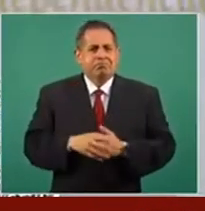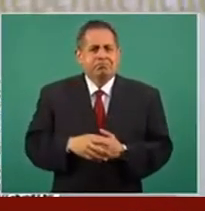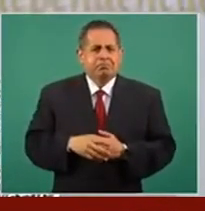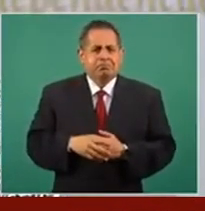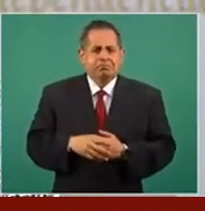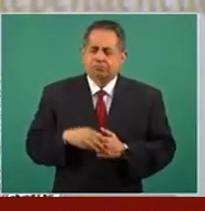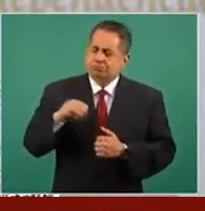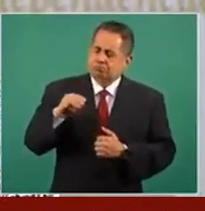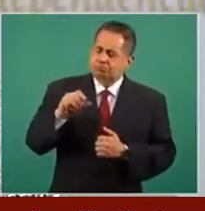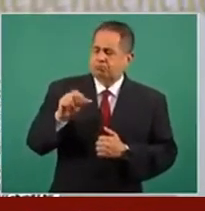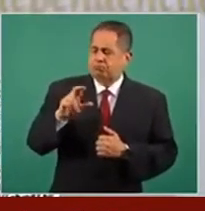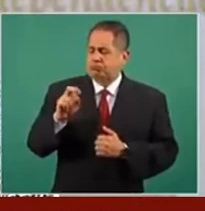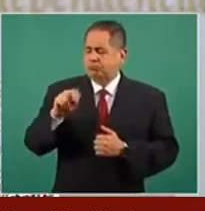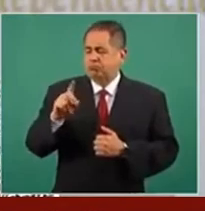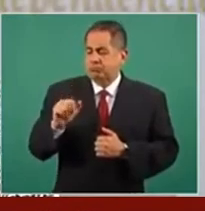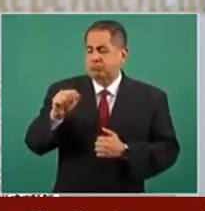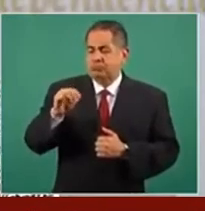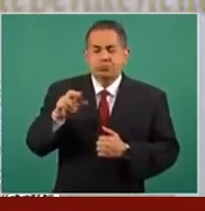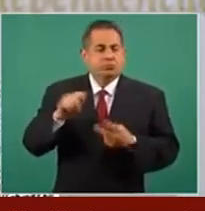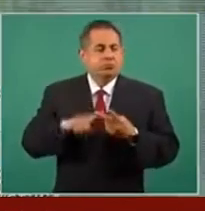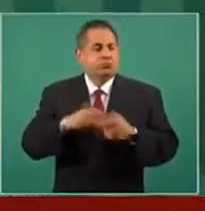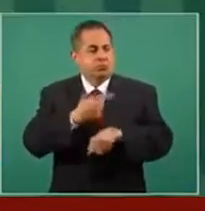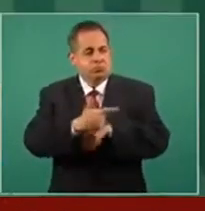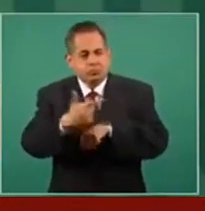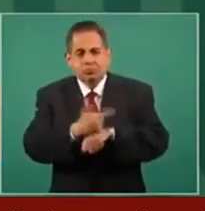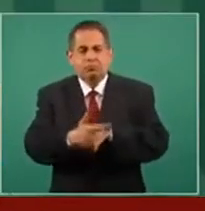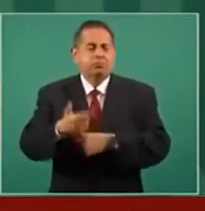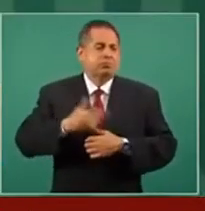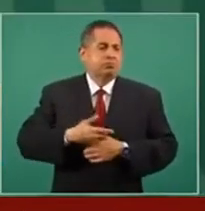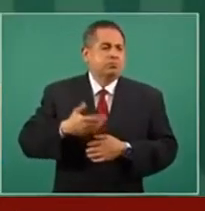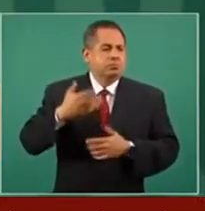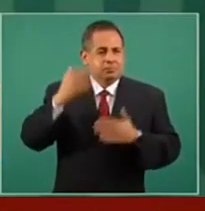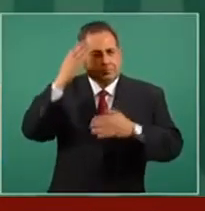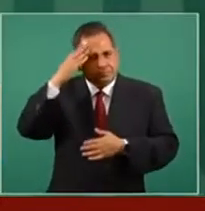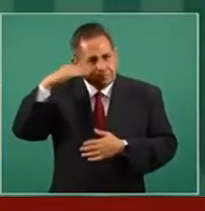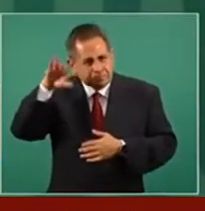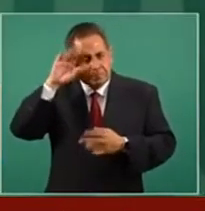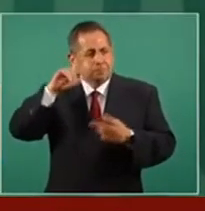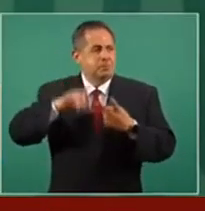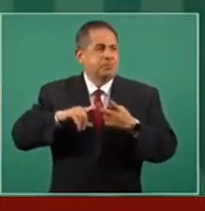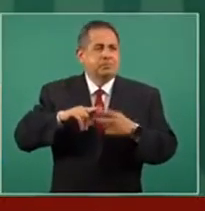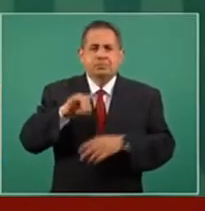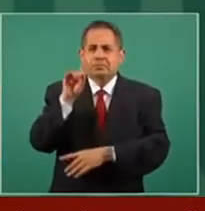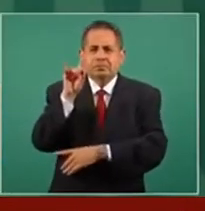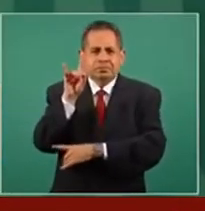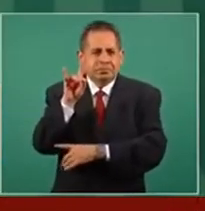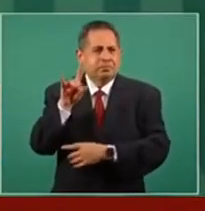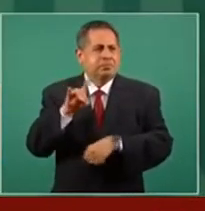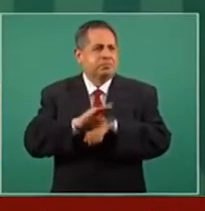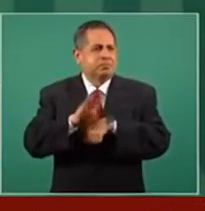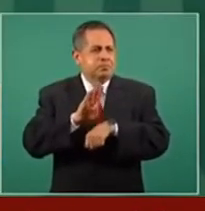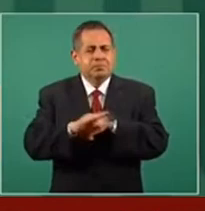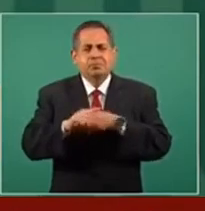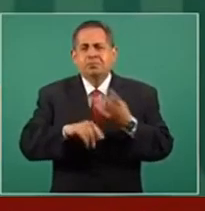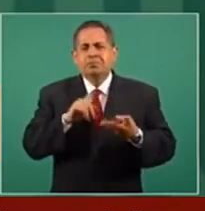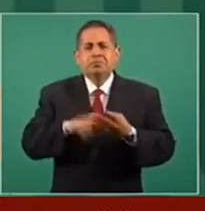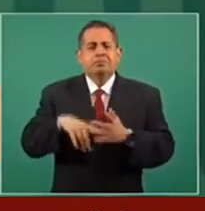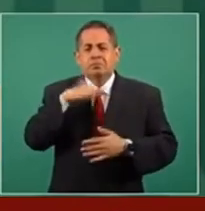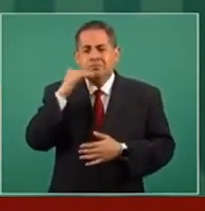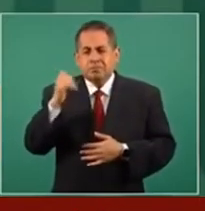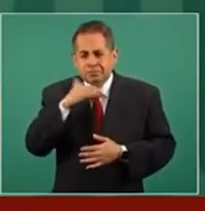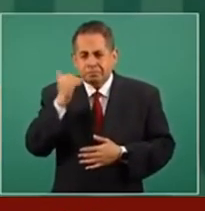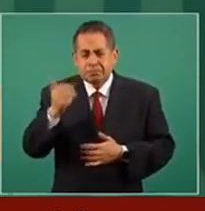Narendra Modi, de Guatemala, de Australia, de Bolivia, Luis Arce, de Alemania,